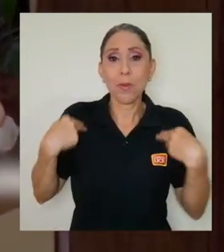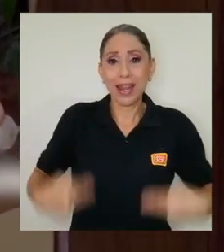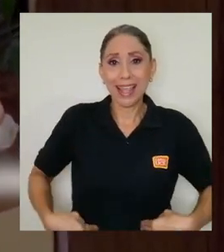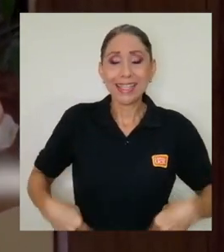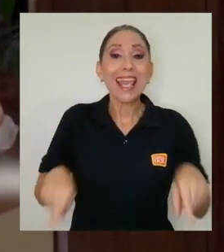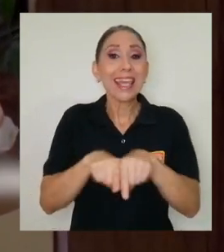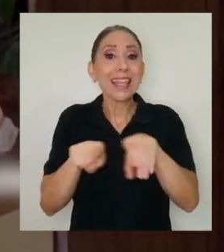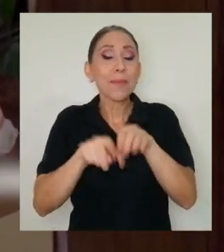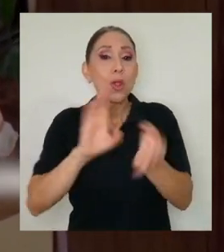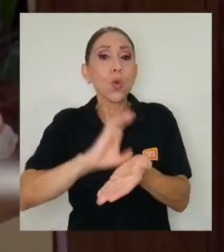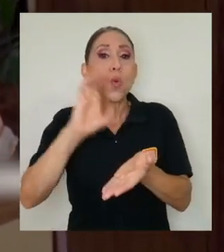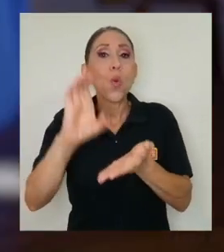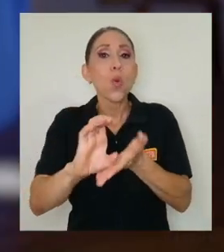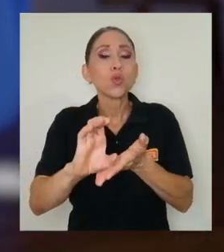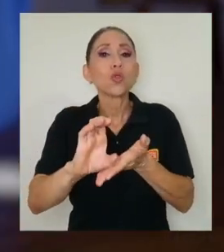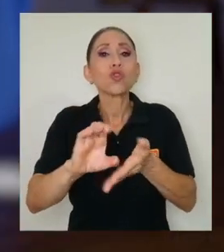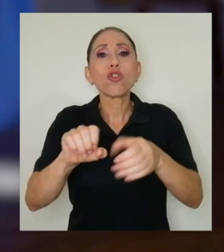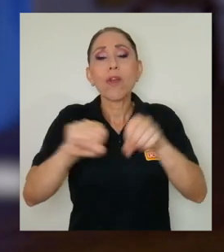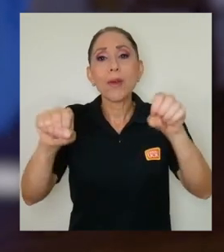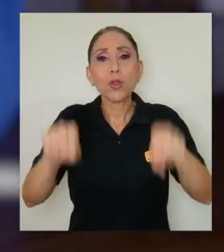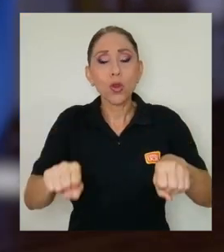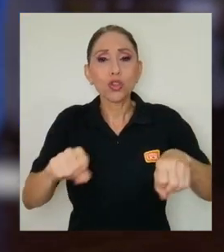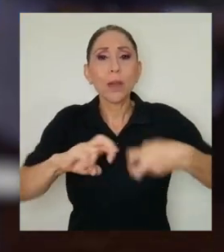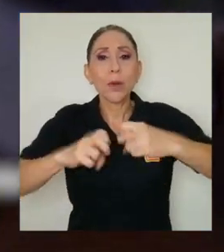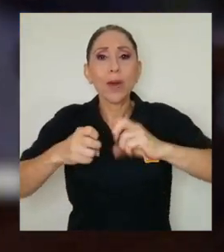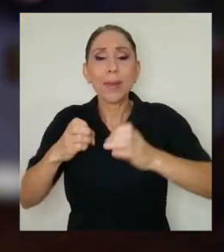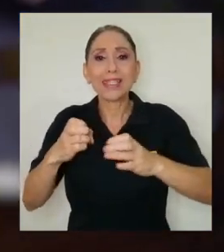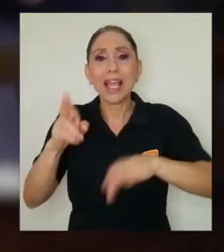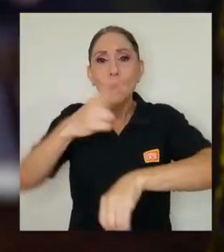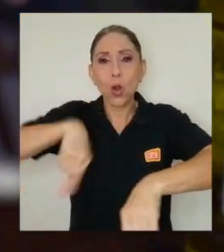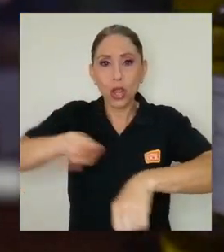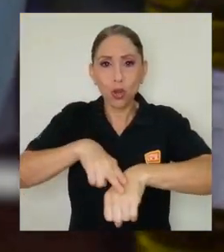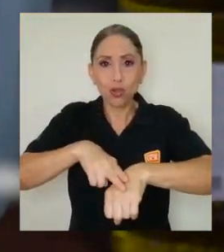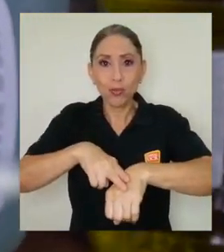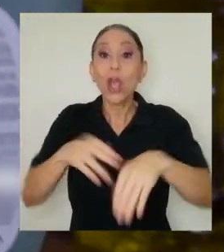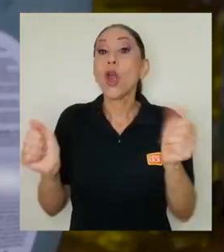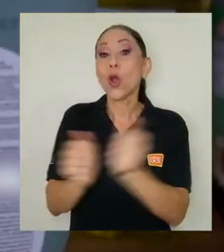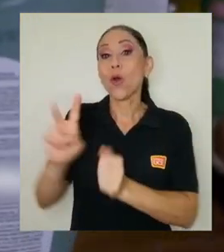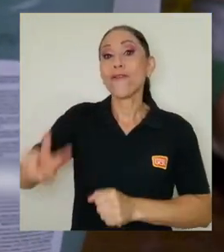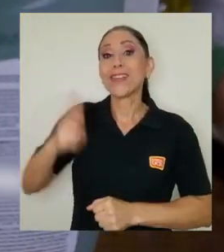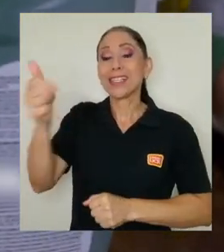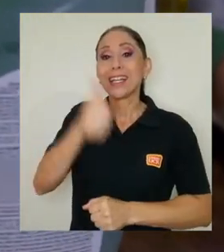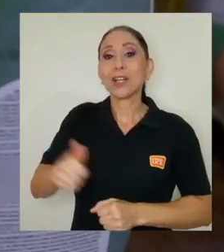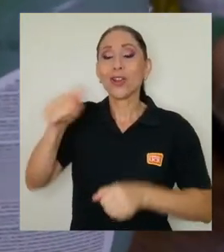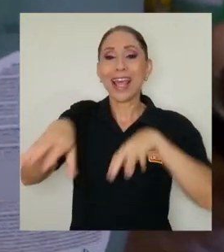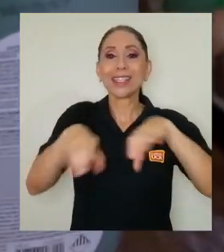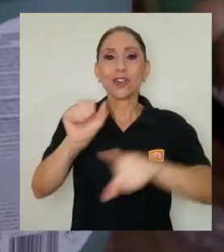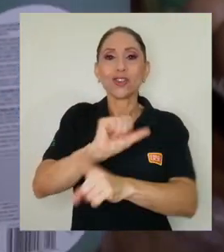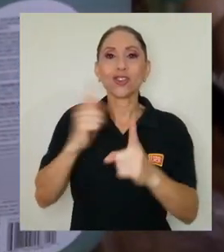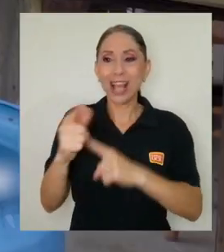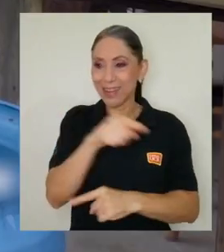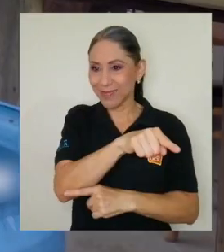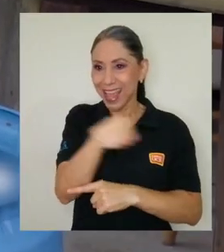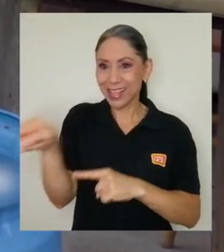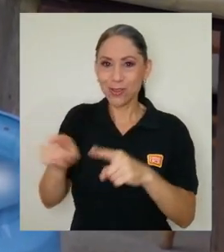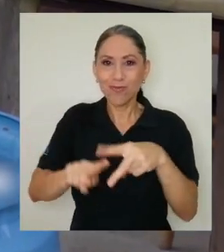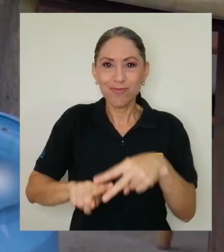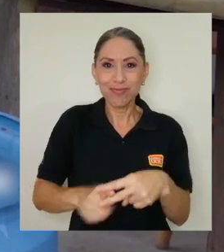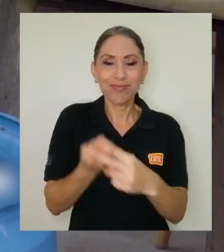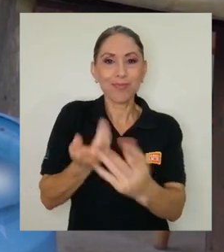repertorios de problemas ecológicos. Estos últimos, junto con la Vicerrectoría de Acción Social, dieron origen a esta propuesta.